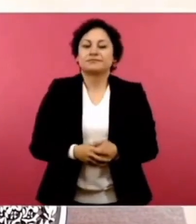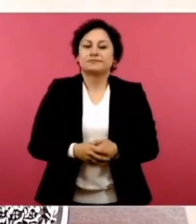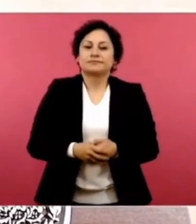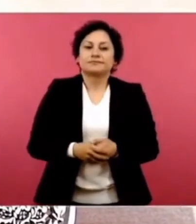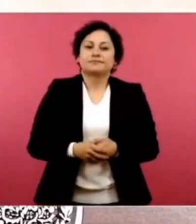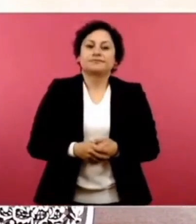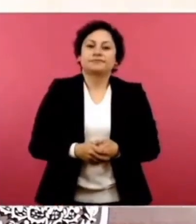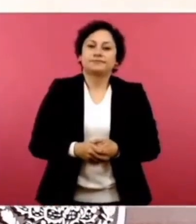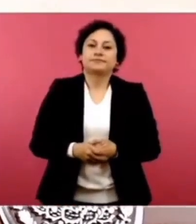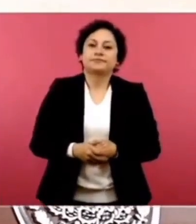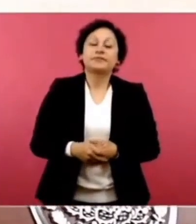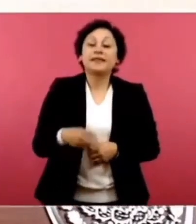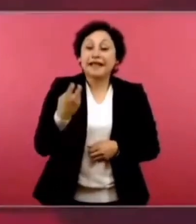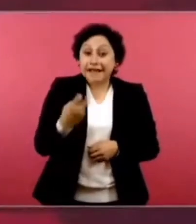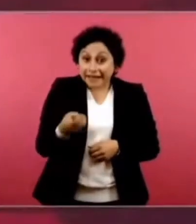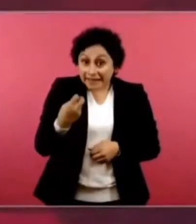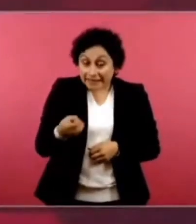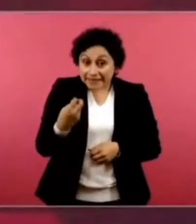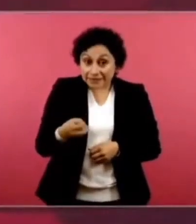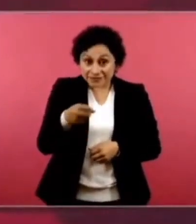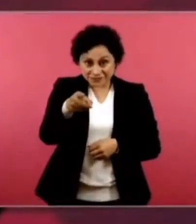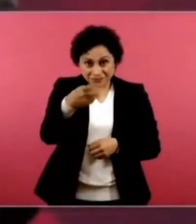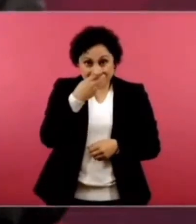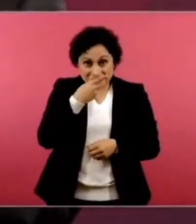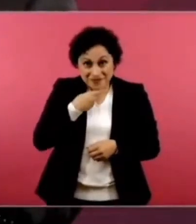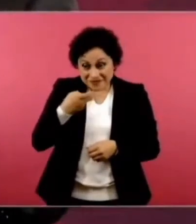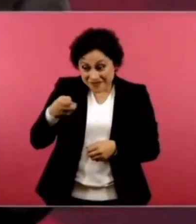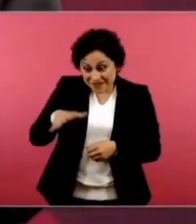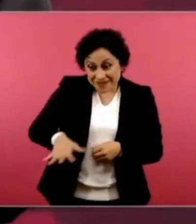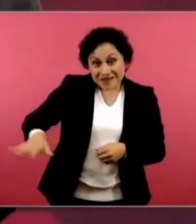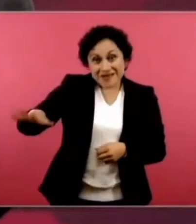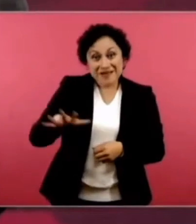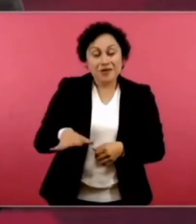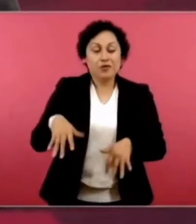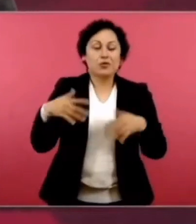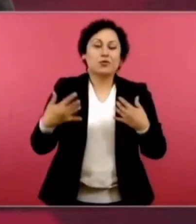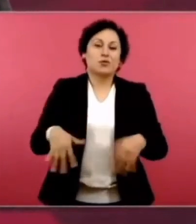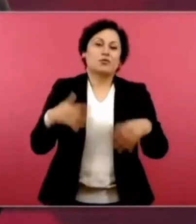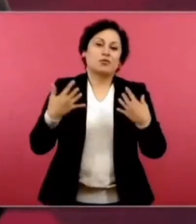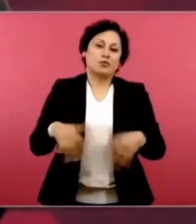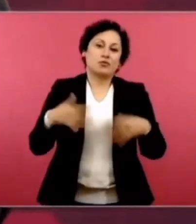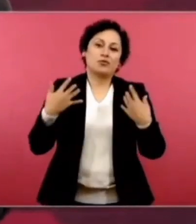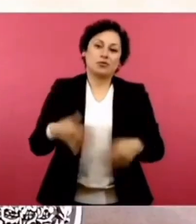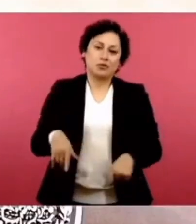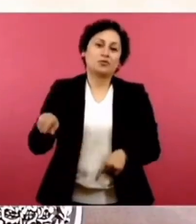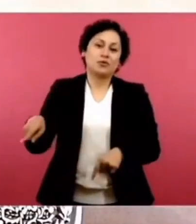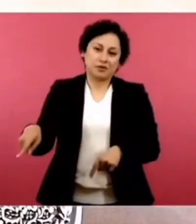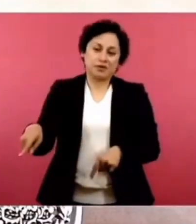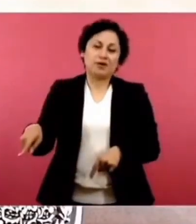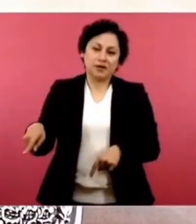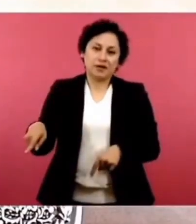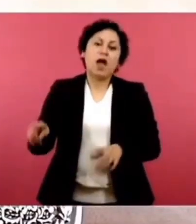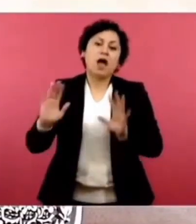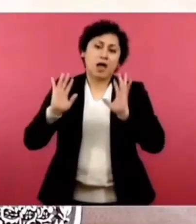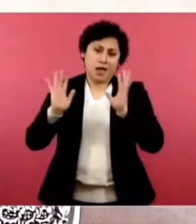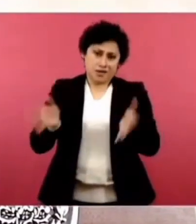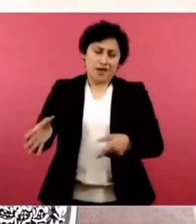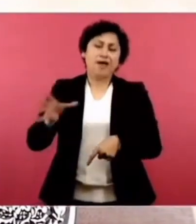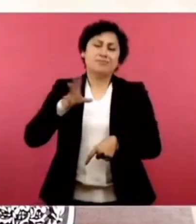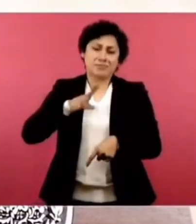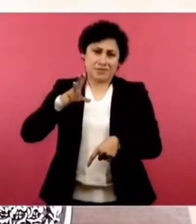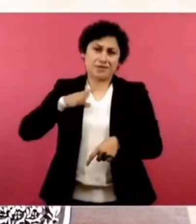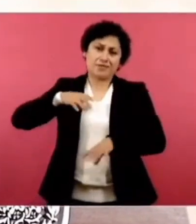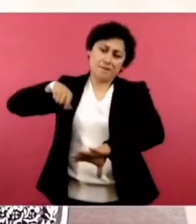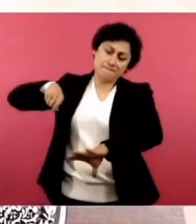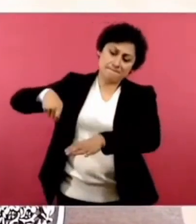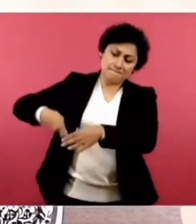esos campos a los que haces referencia pues nos están ayudando, se están ya perforando pozos.